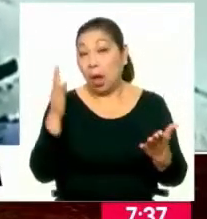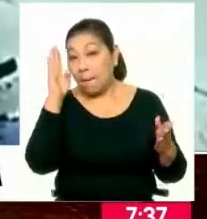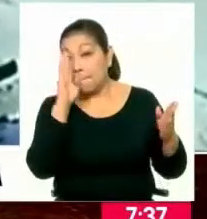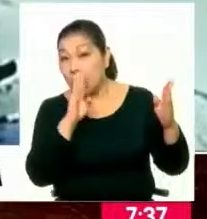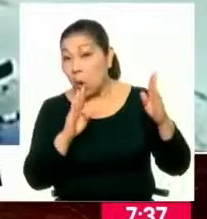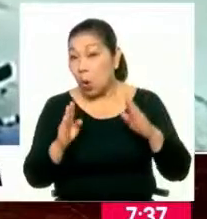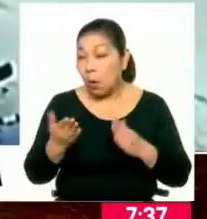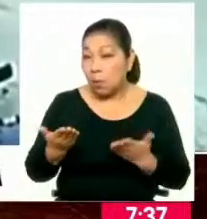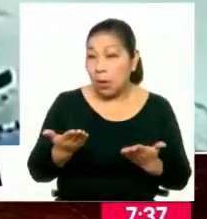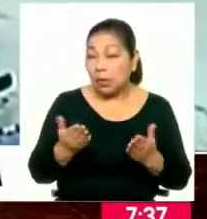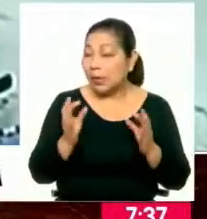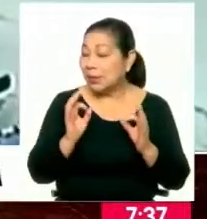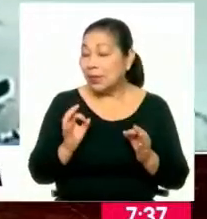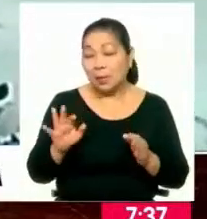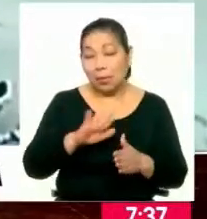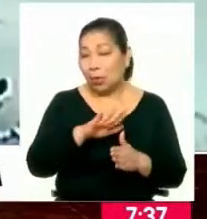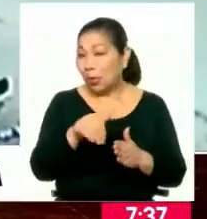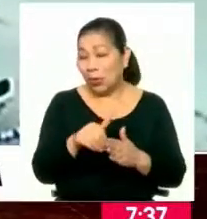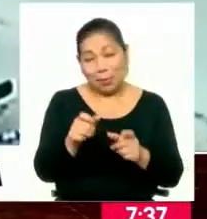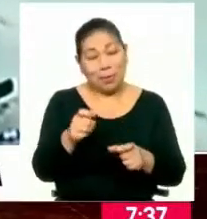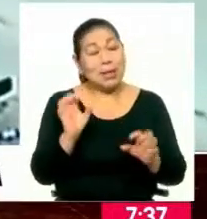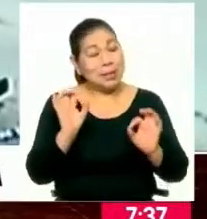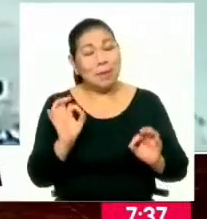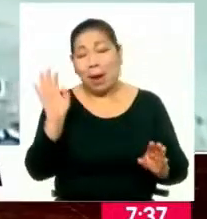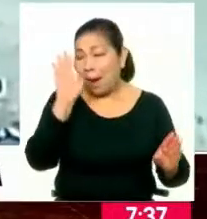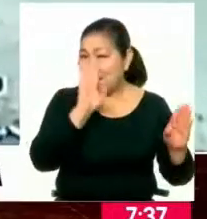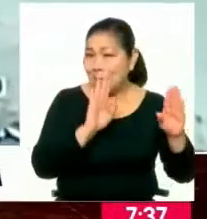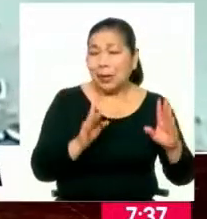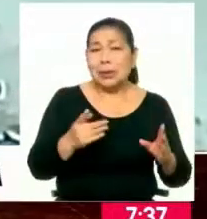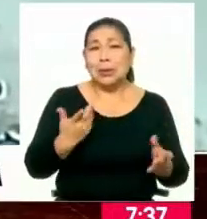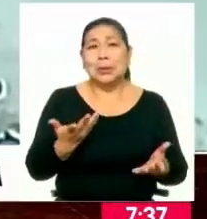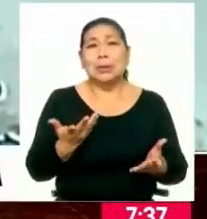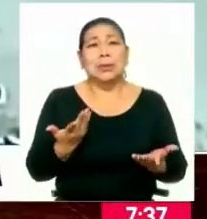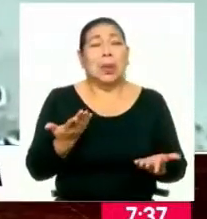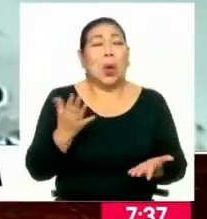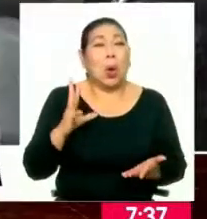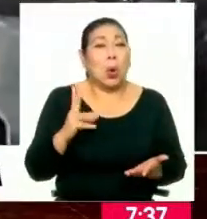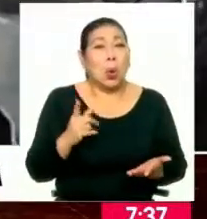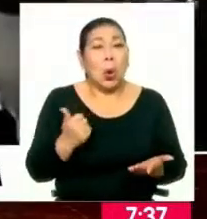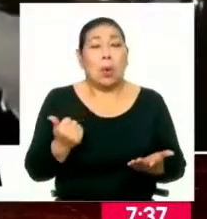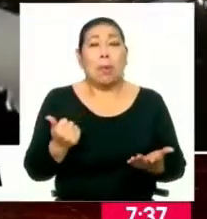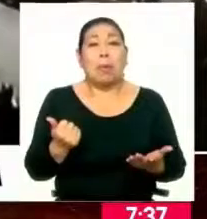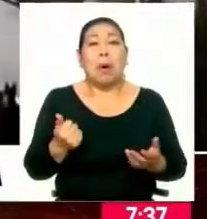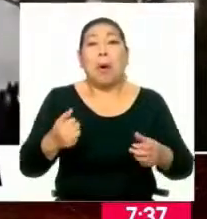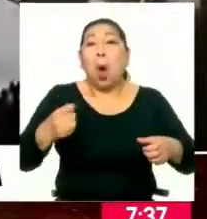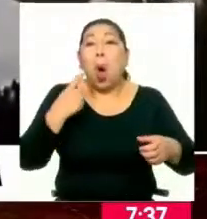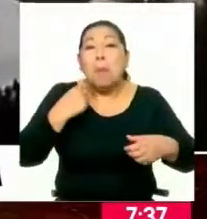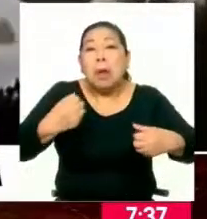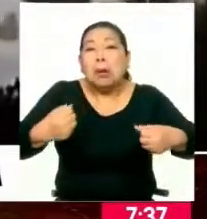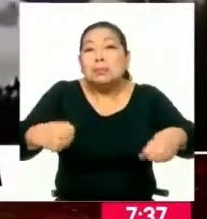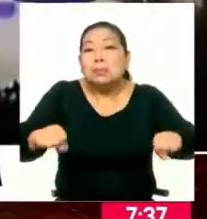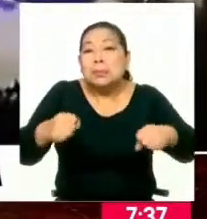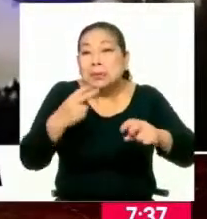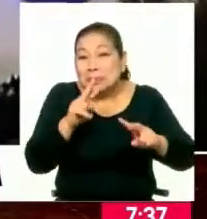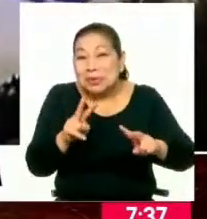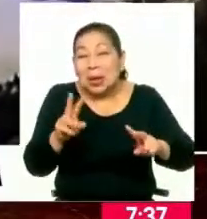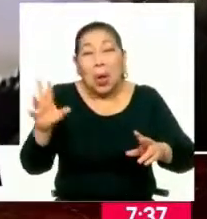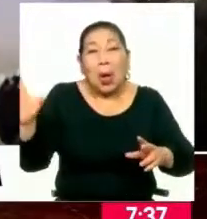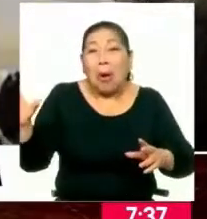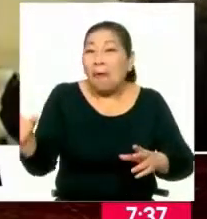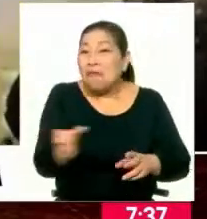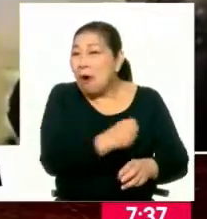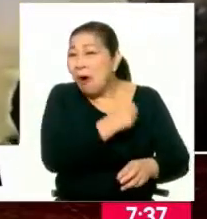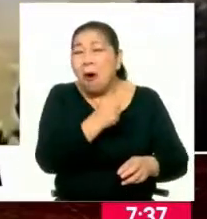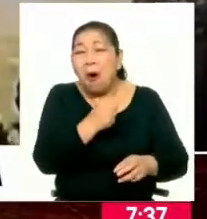preocupado, como siempre estamos en realidad, a ser víctima de un robo al paso. Estas motocicletas que ahí estamos viendo de un momento a